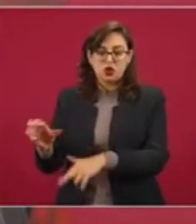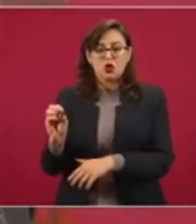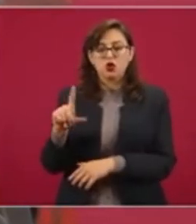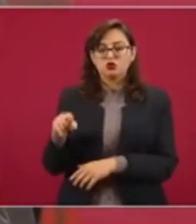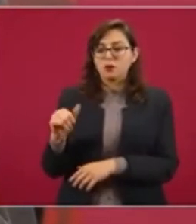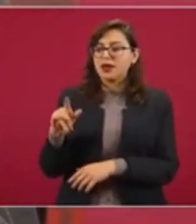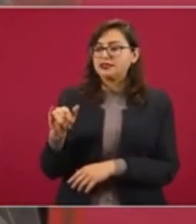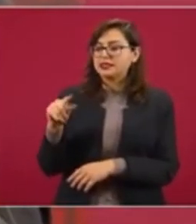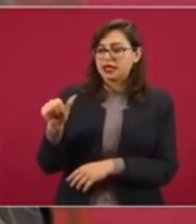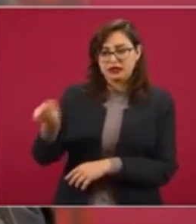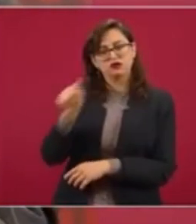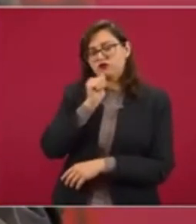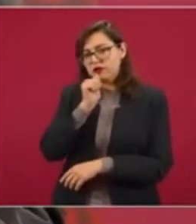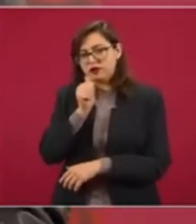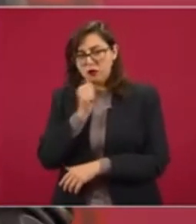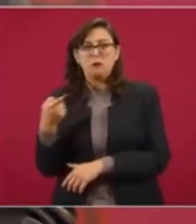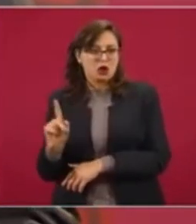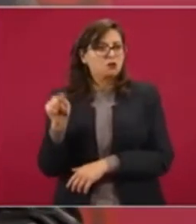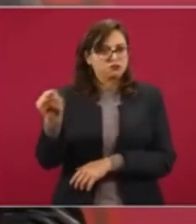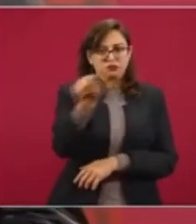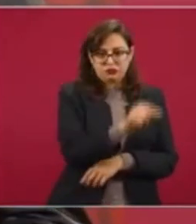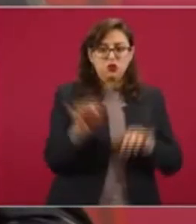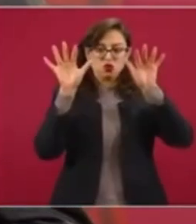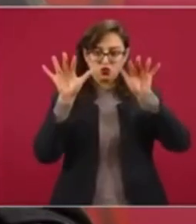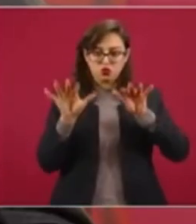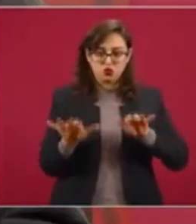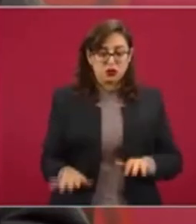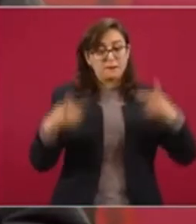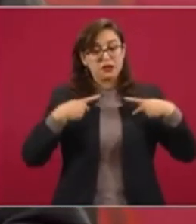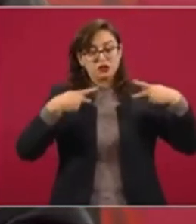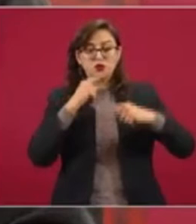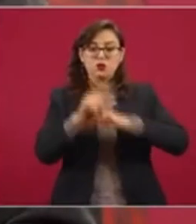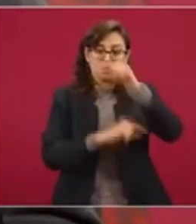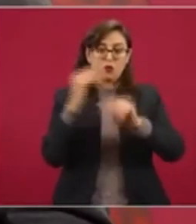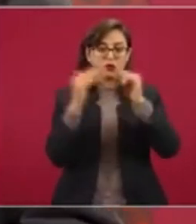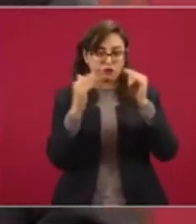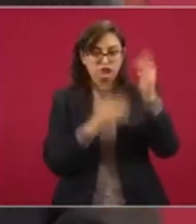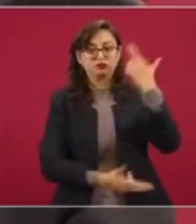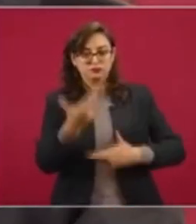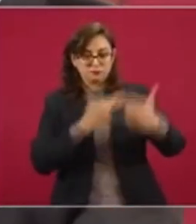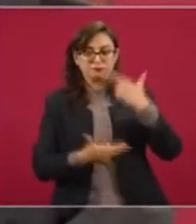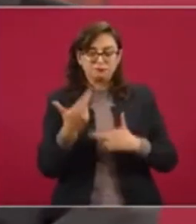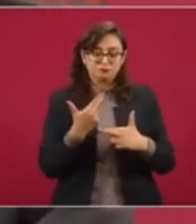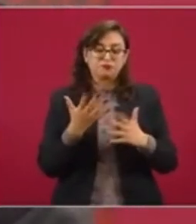Y en la medida que están bajando las aguas, el regreso a las casas te va a hacer